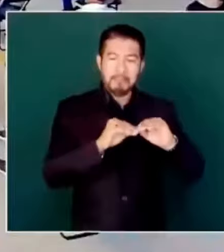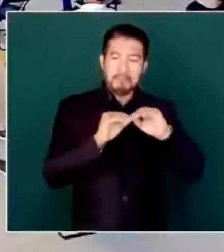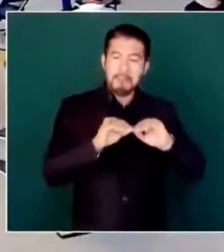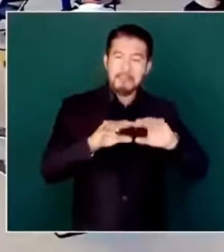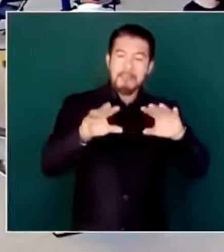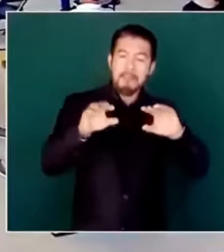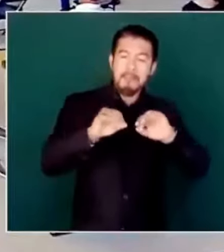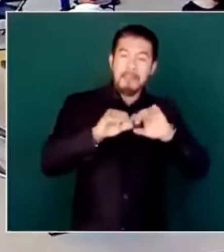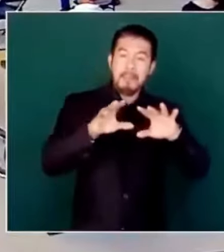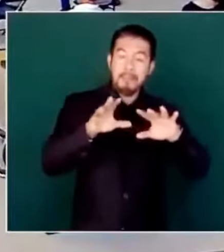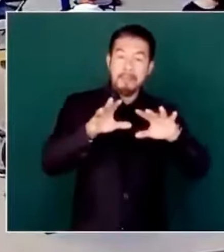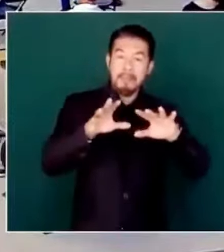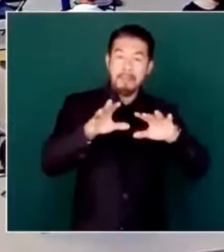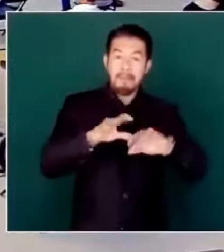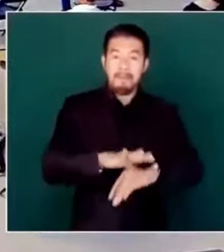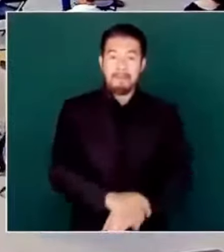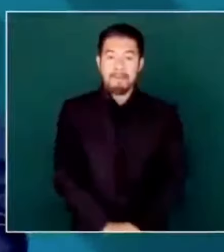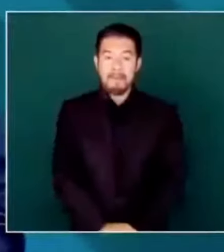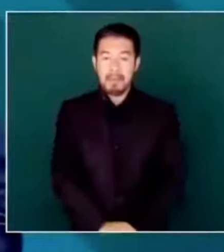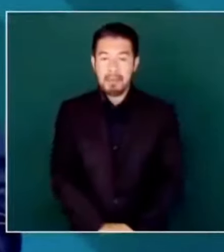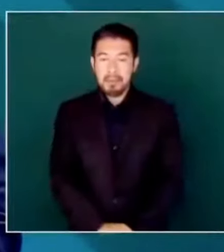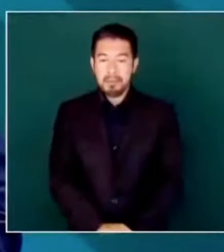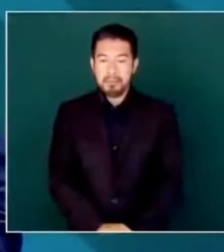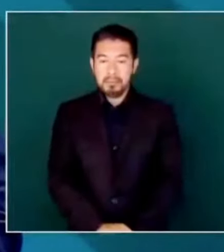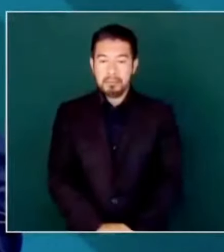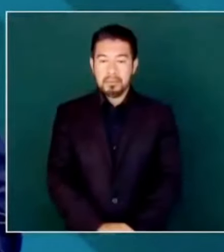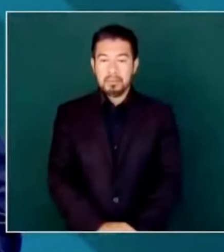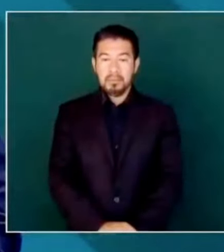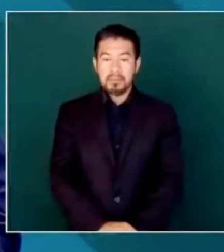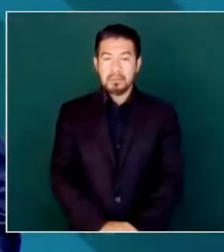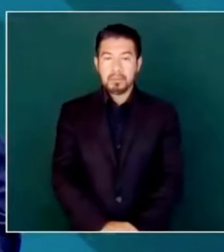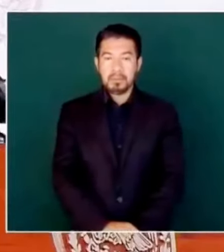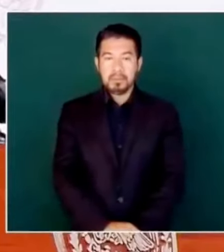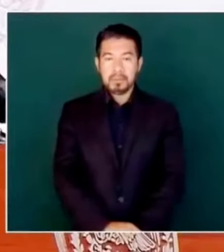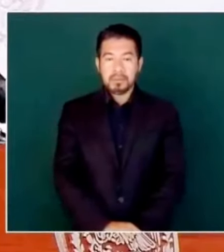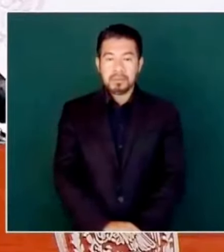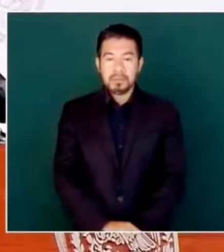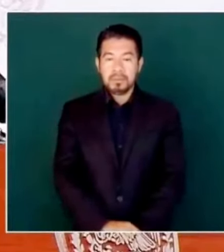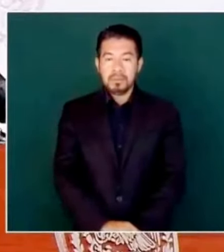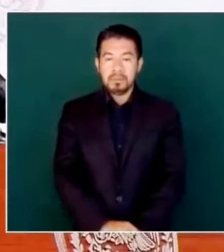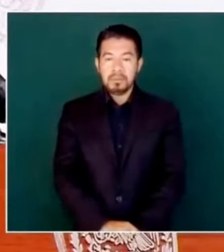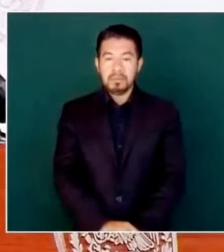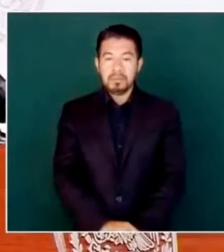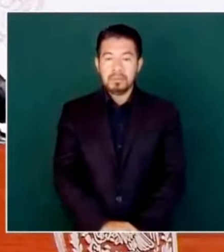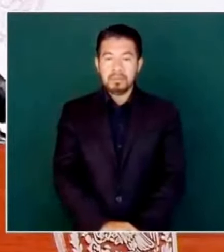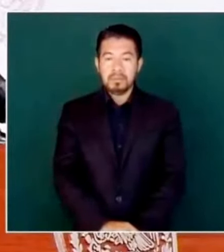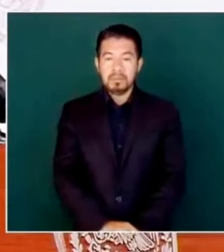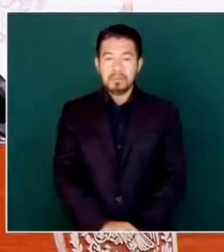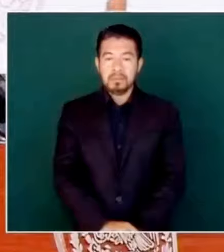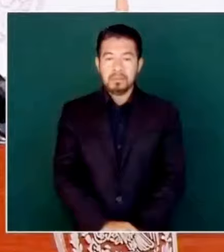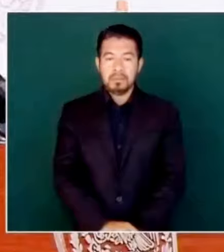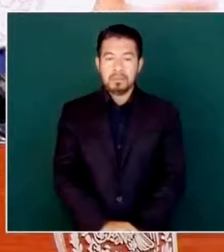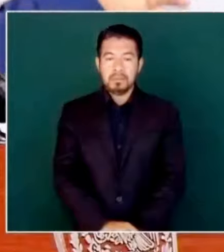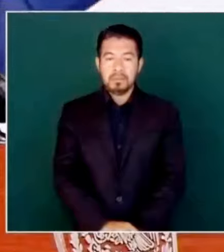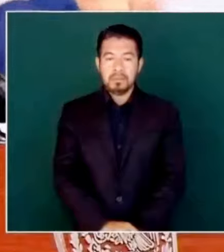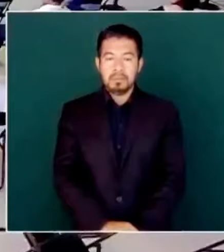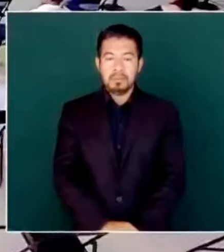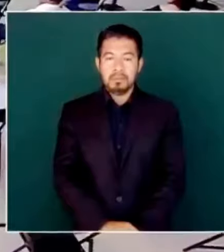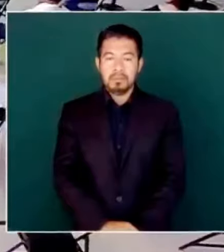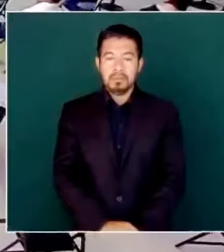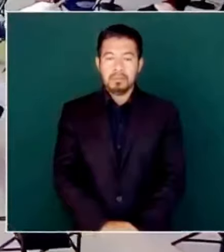se exaltaba